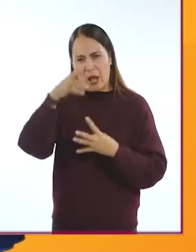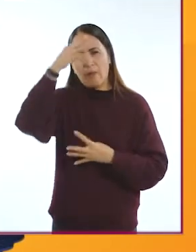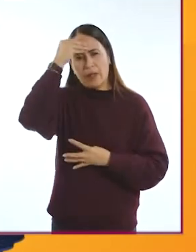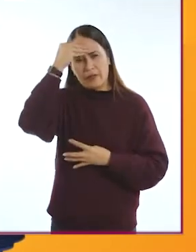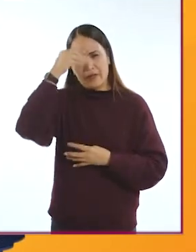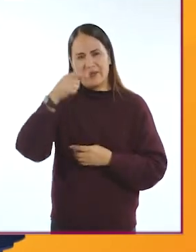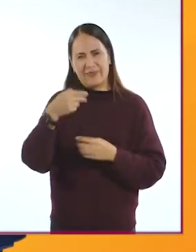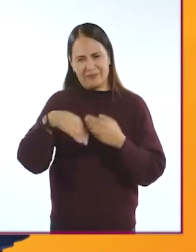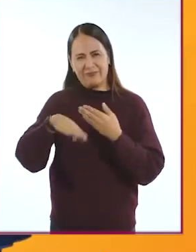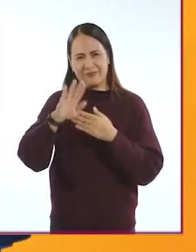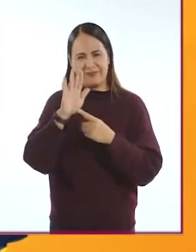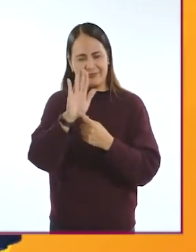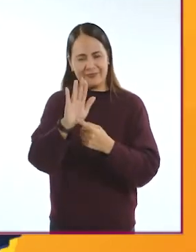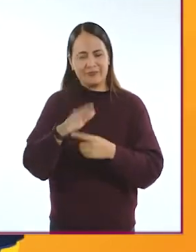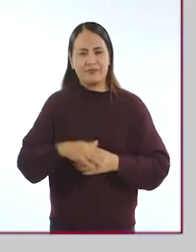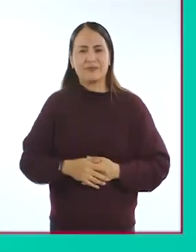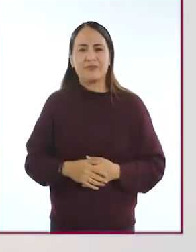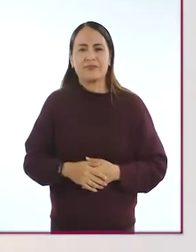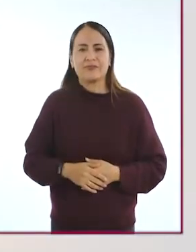preparada la información digital.